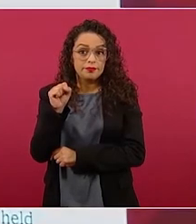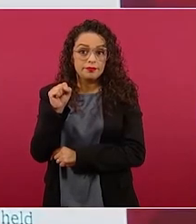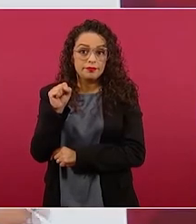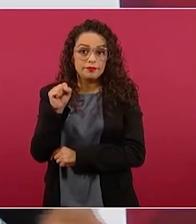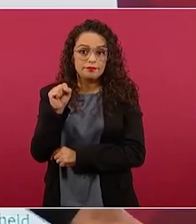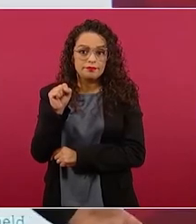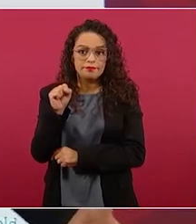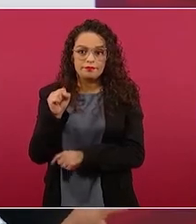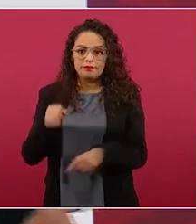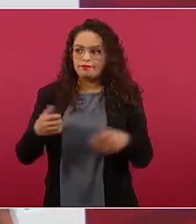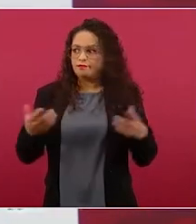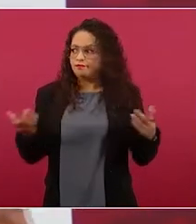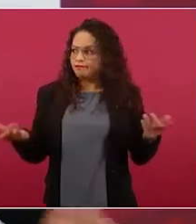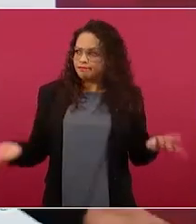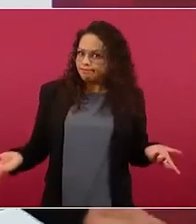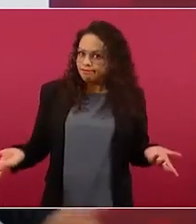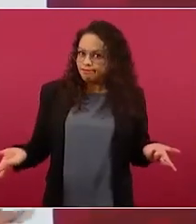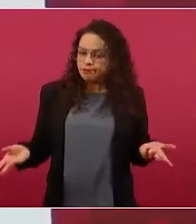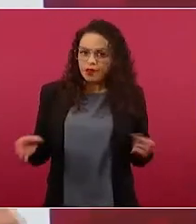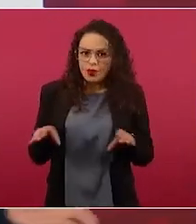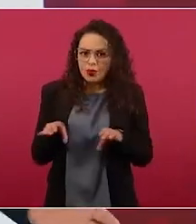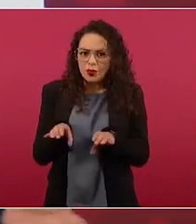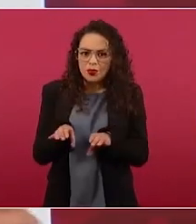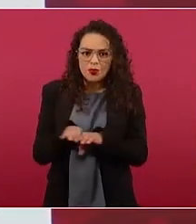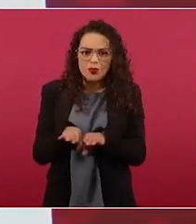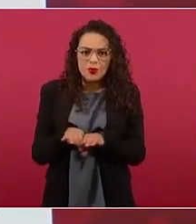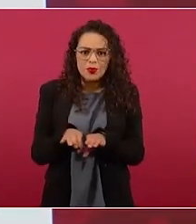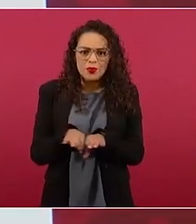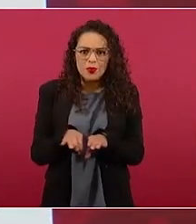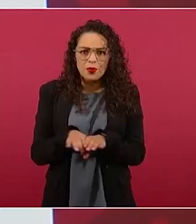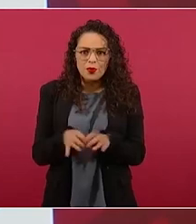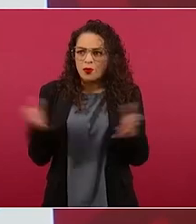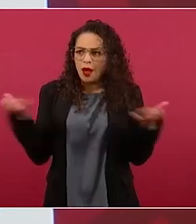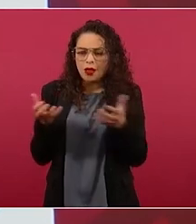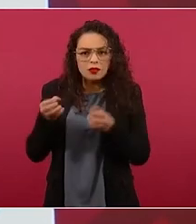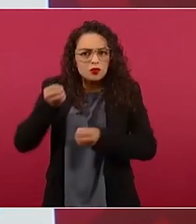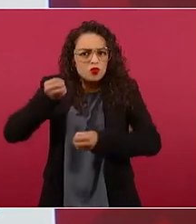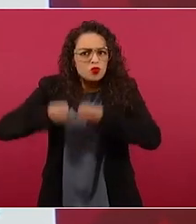entonces ¿cómo va a ser el juicio?